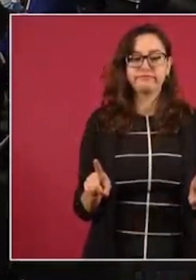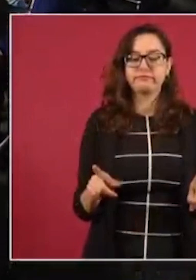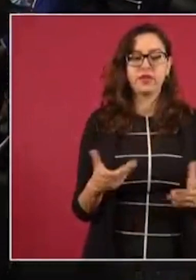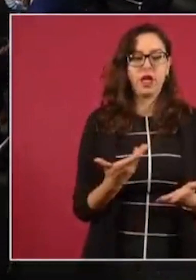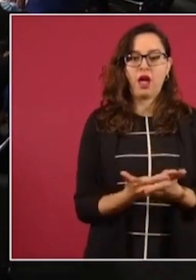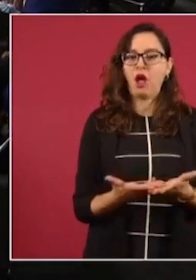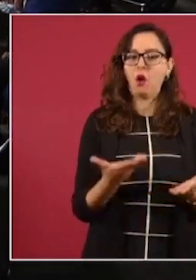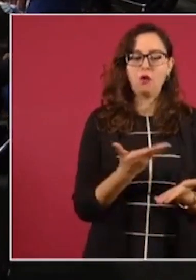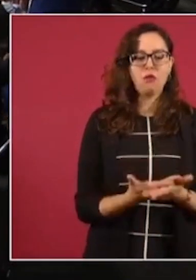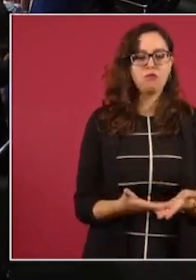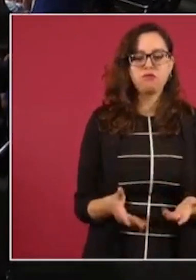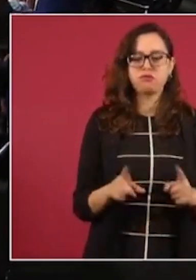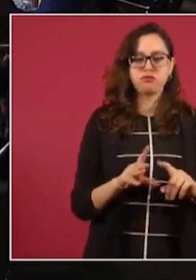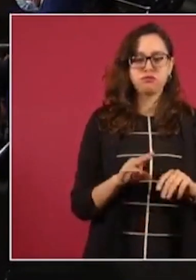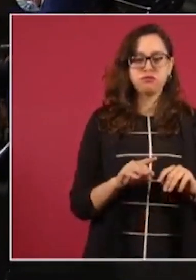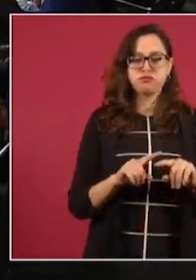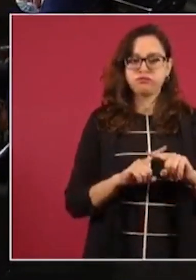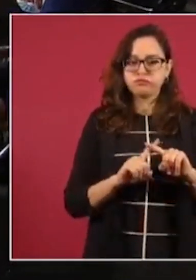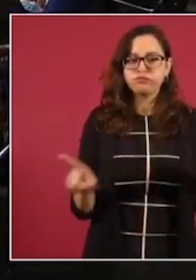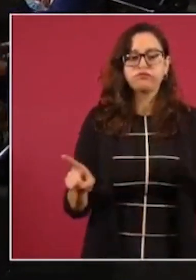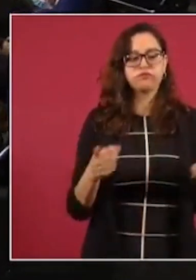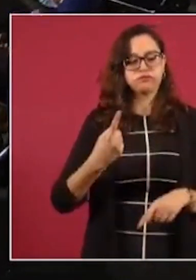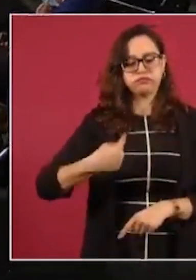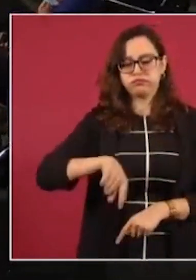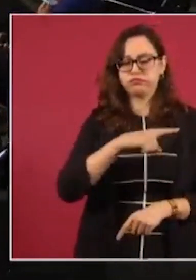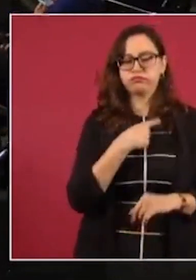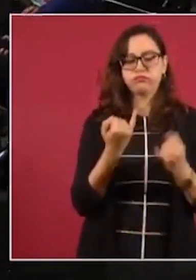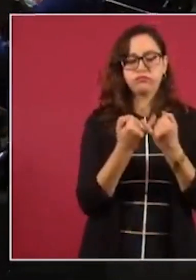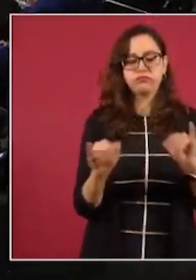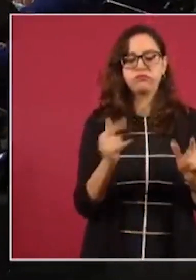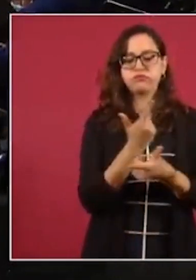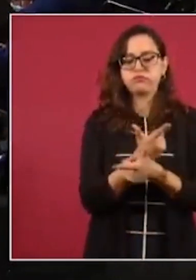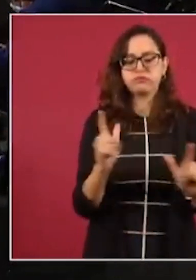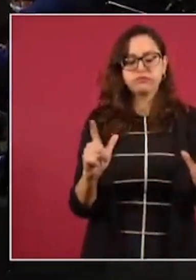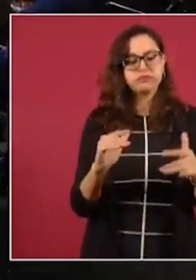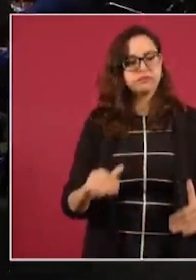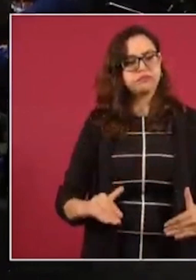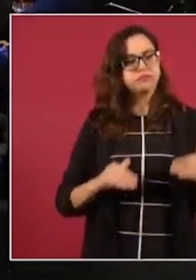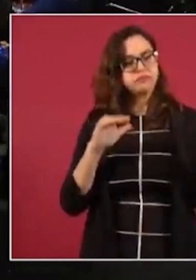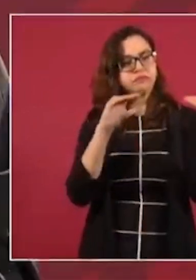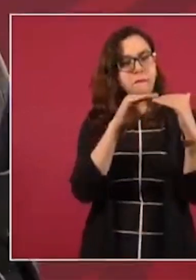México es un país independiente, libre, soberano, ha costado mucho,